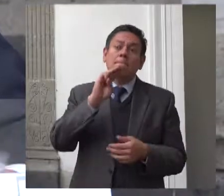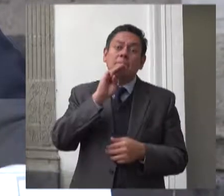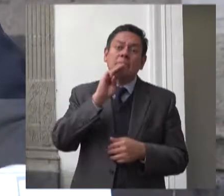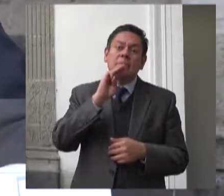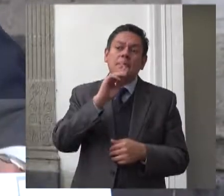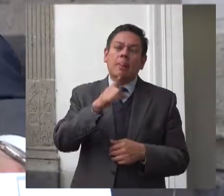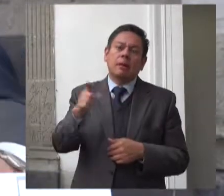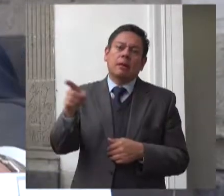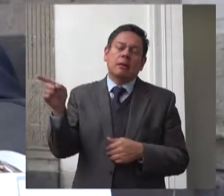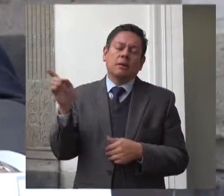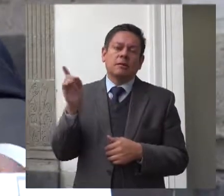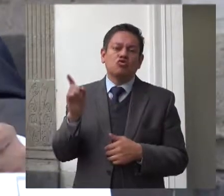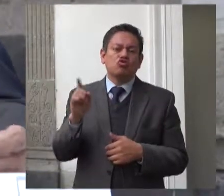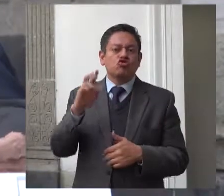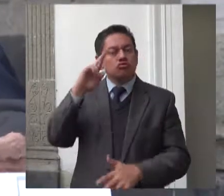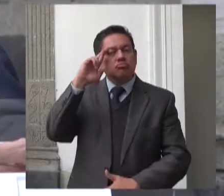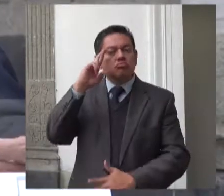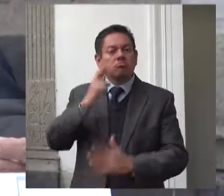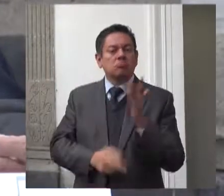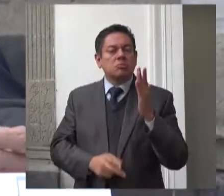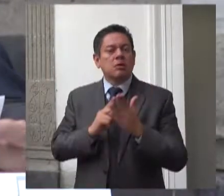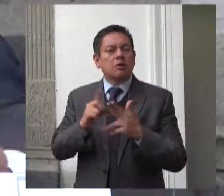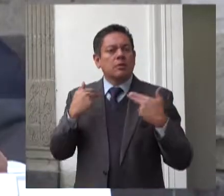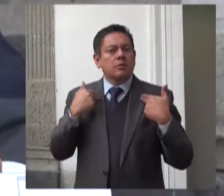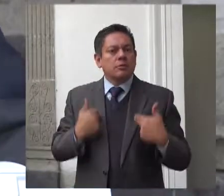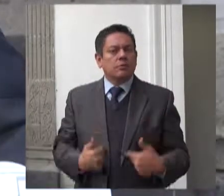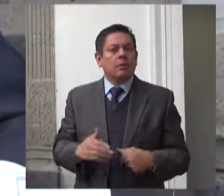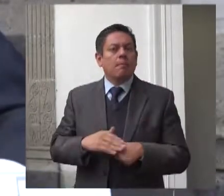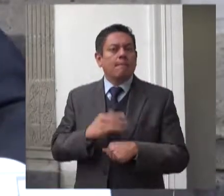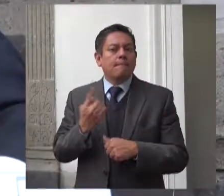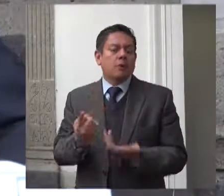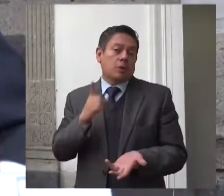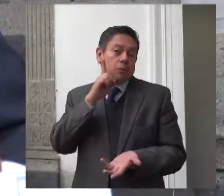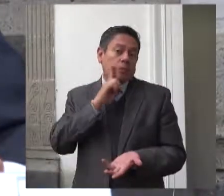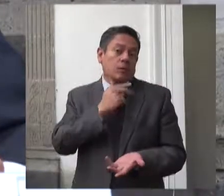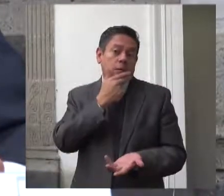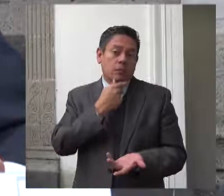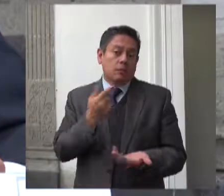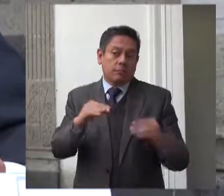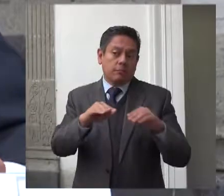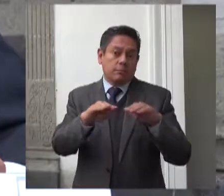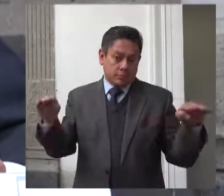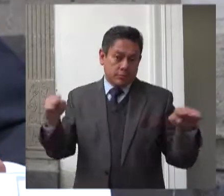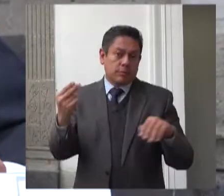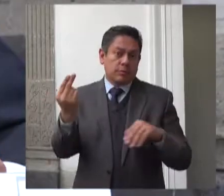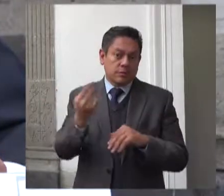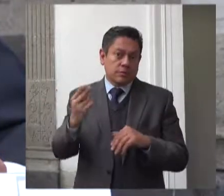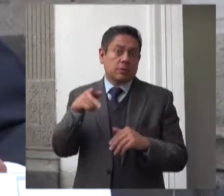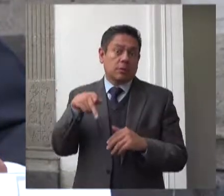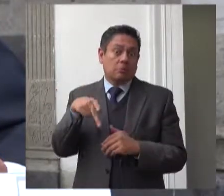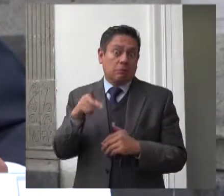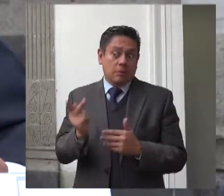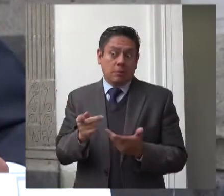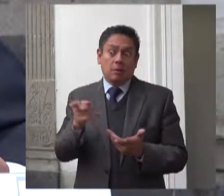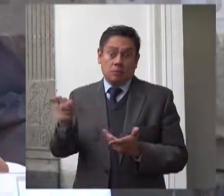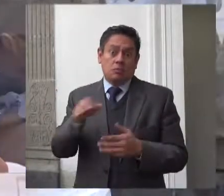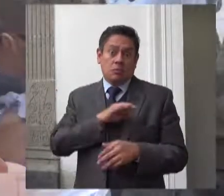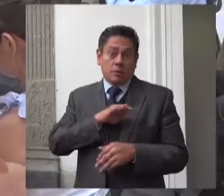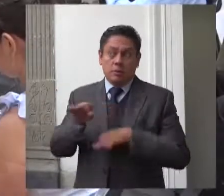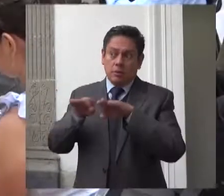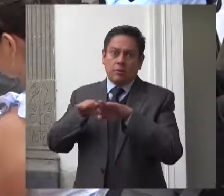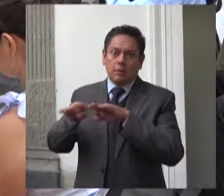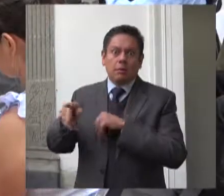derecho a la igualdad sustantiva entre mujeres y hombres, y a desempeñarse en el ámbito